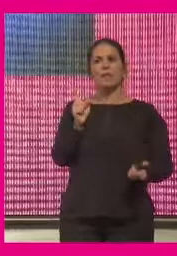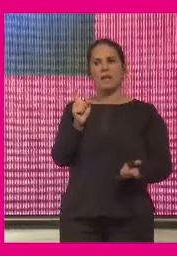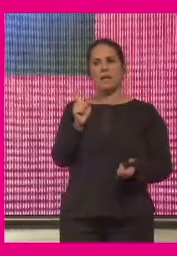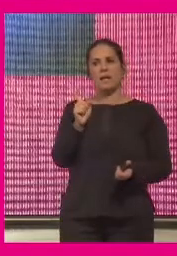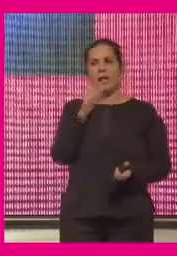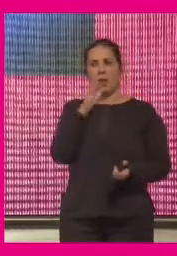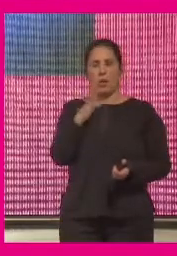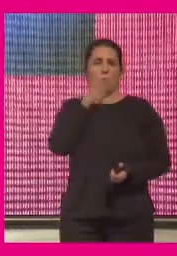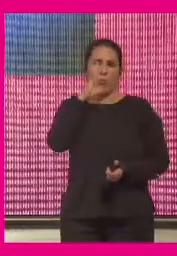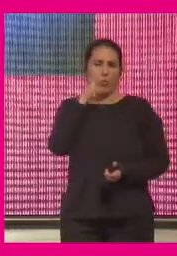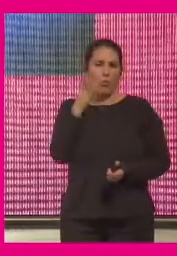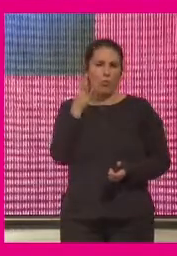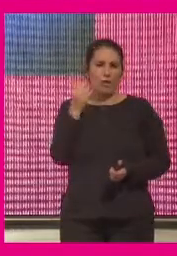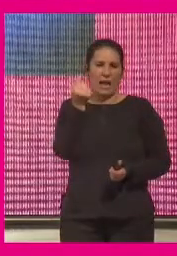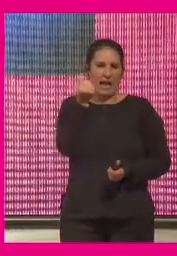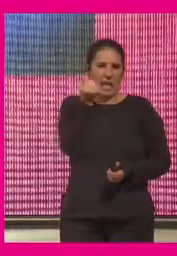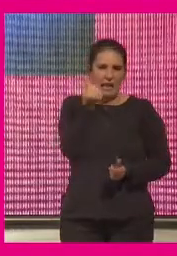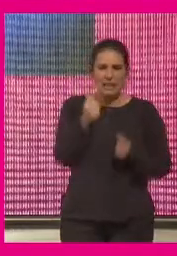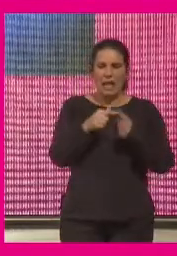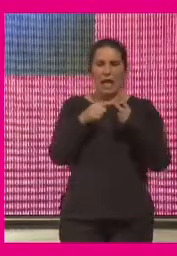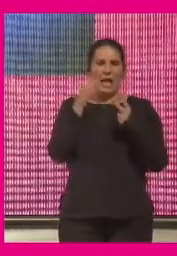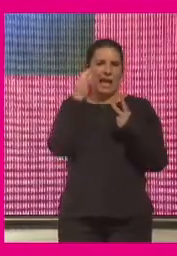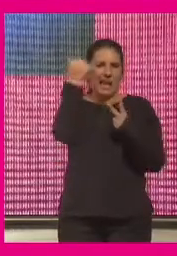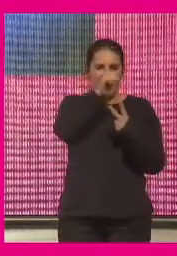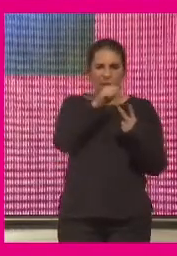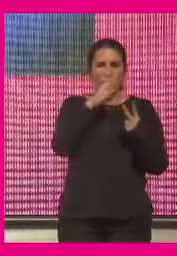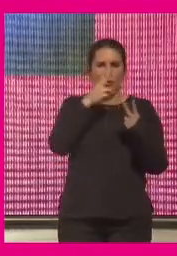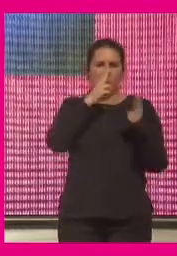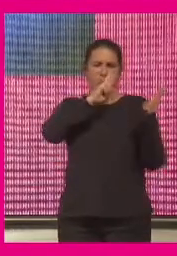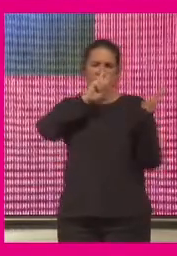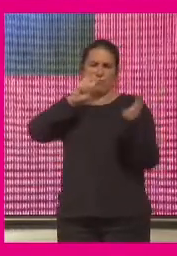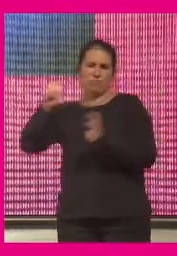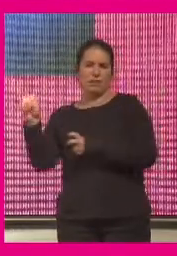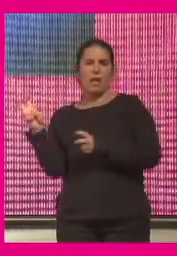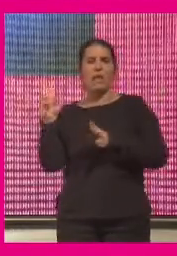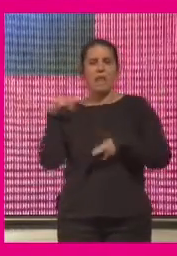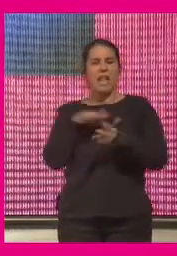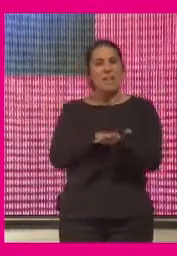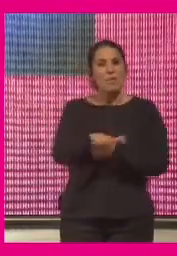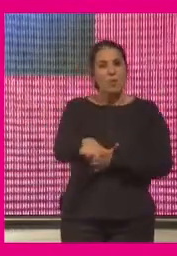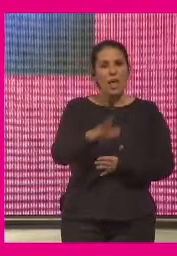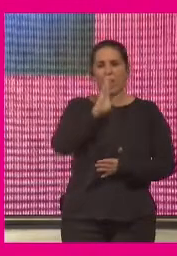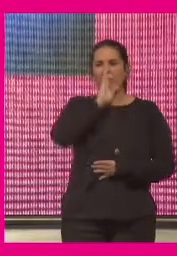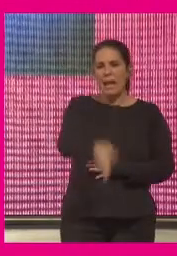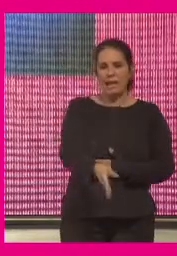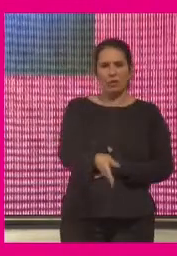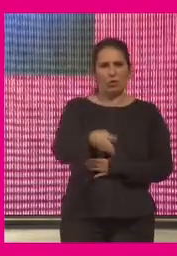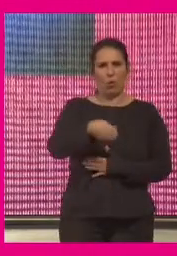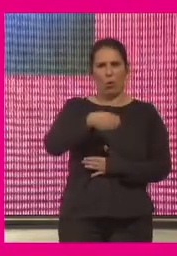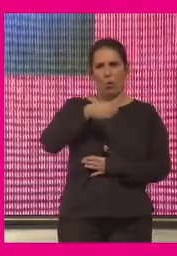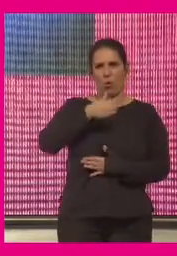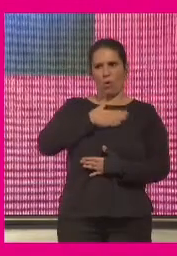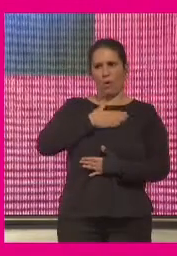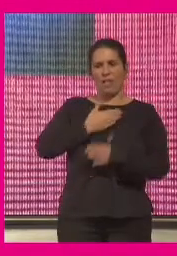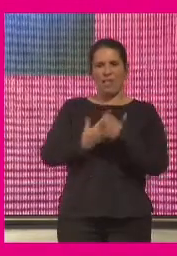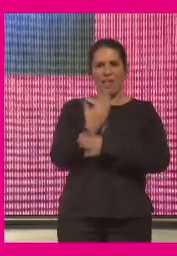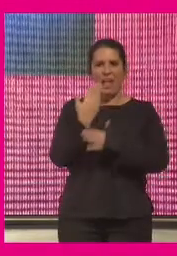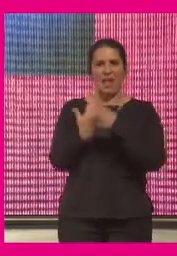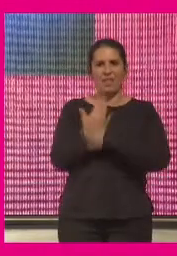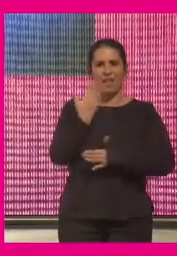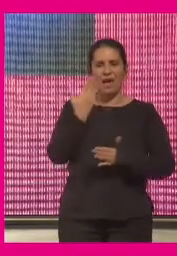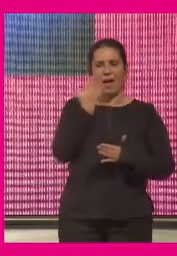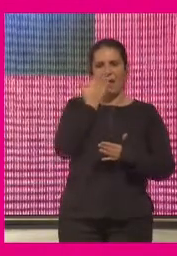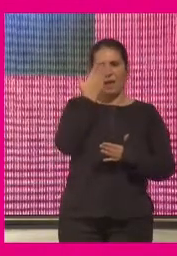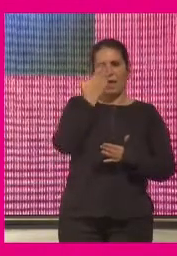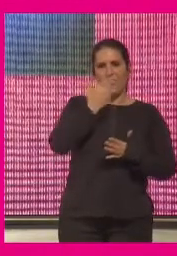por razones de renta por razones de género por tantas cuestiones incidiendo de una manera directa sobre el día a día de la